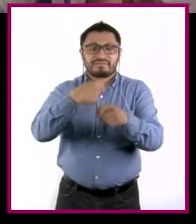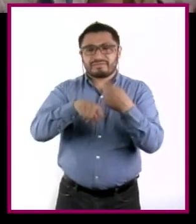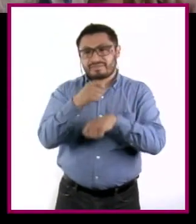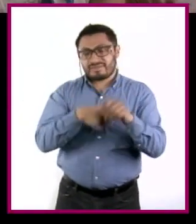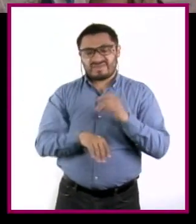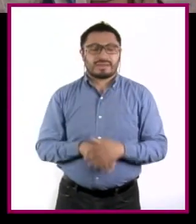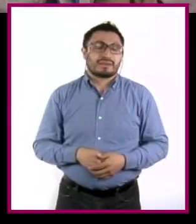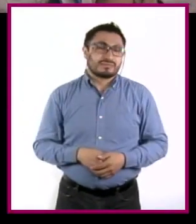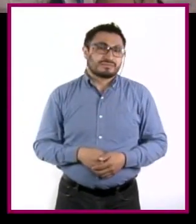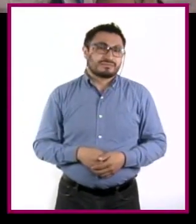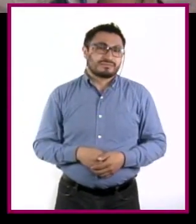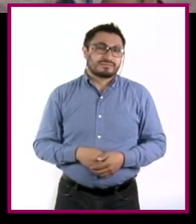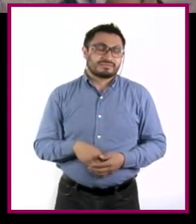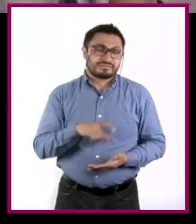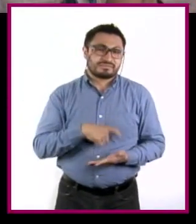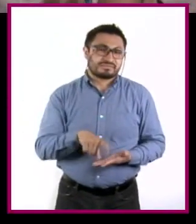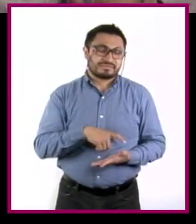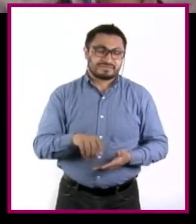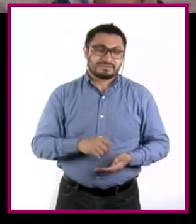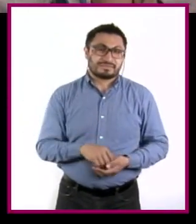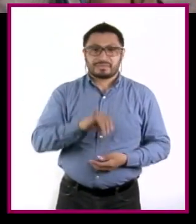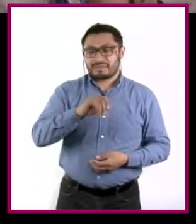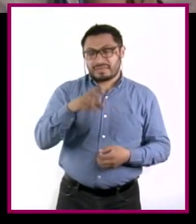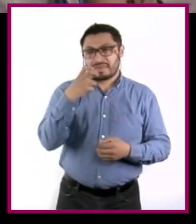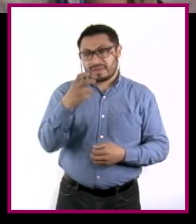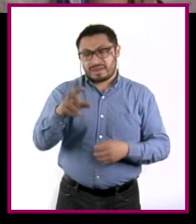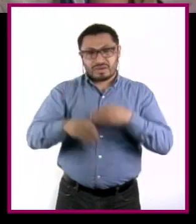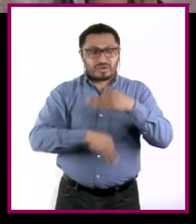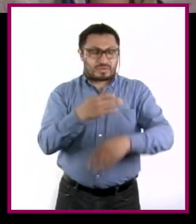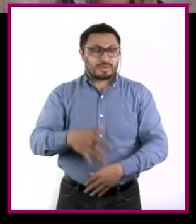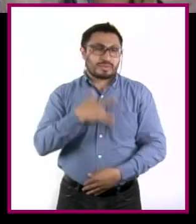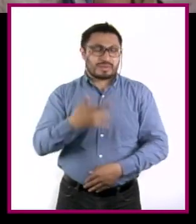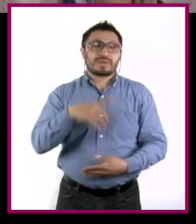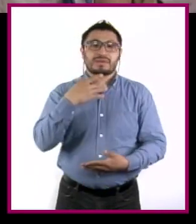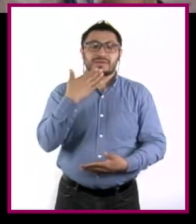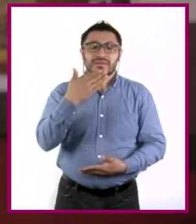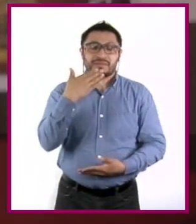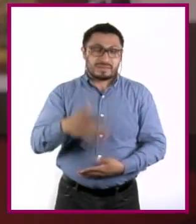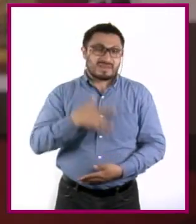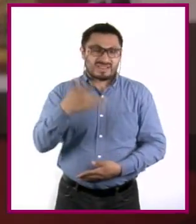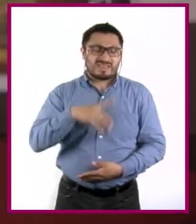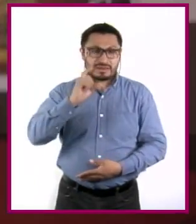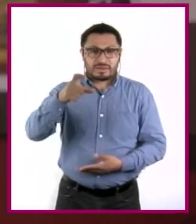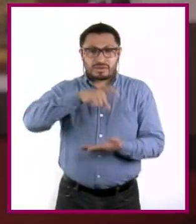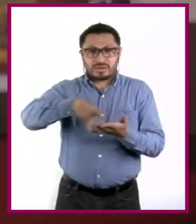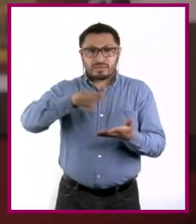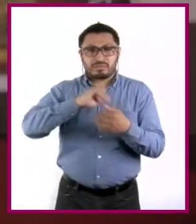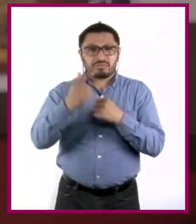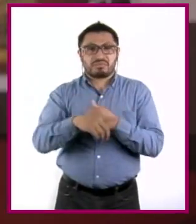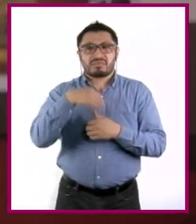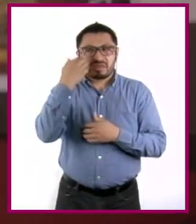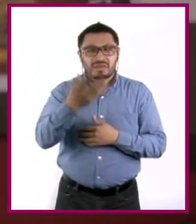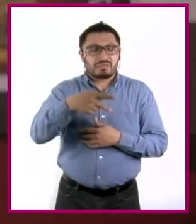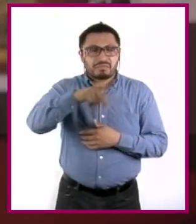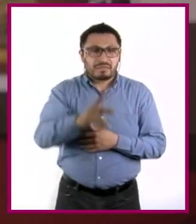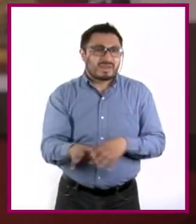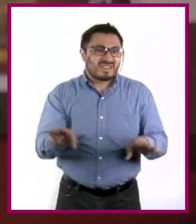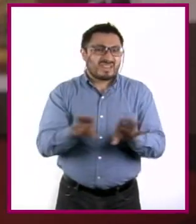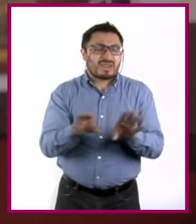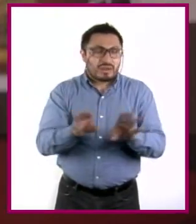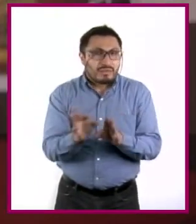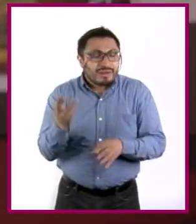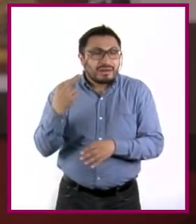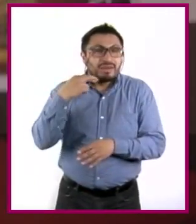que todos hemos experimentado, pues se siente muy bien cuando compramos algo que queremos. Lo malo es que casi inmediatamente